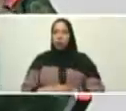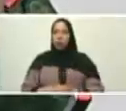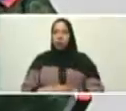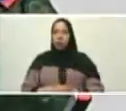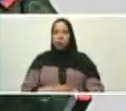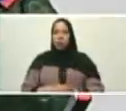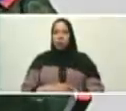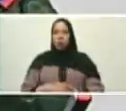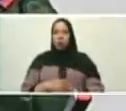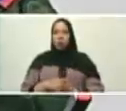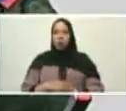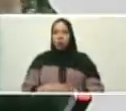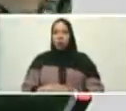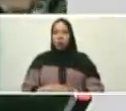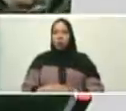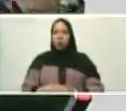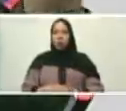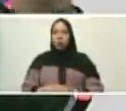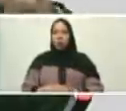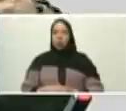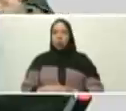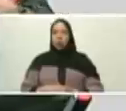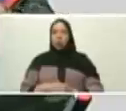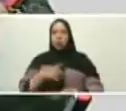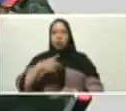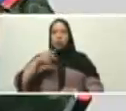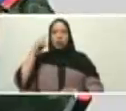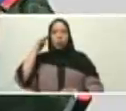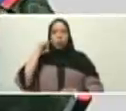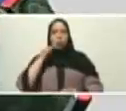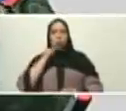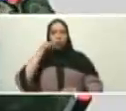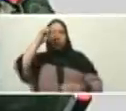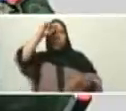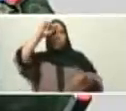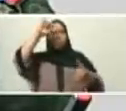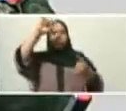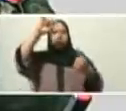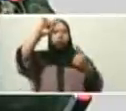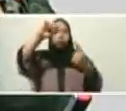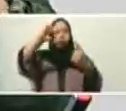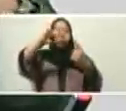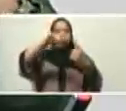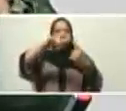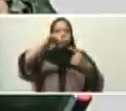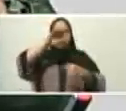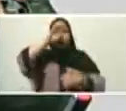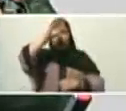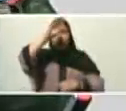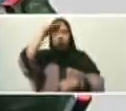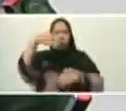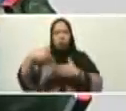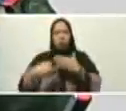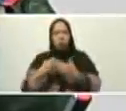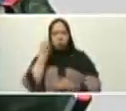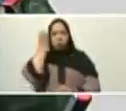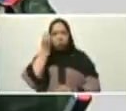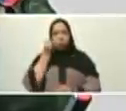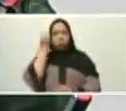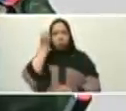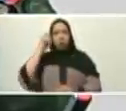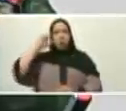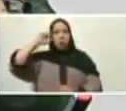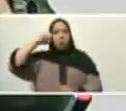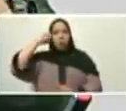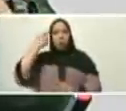proyectista de largo alcance de nuestro padre libertador. Vamos a recordar que tenemos un